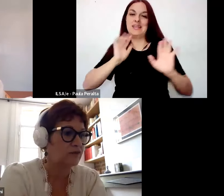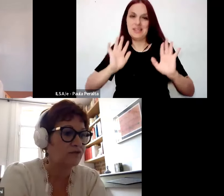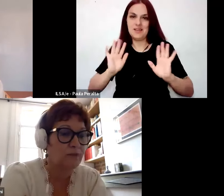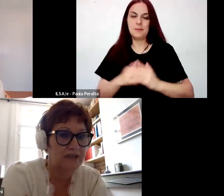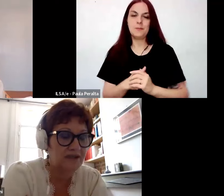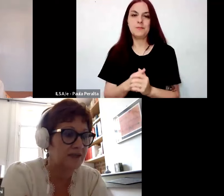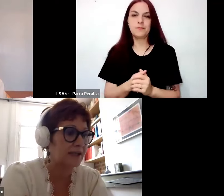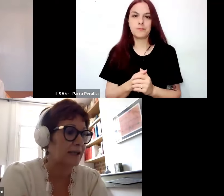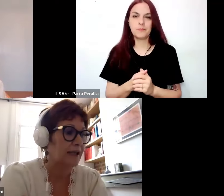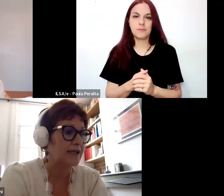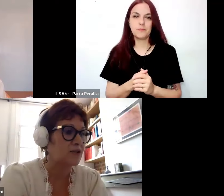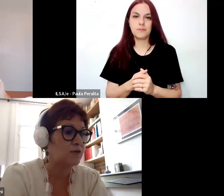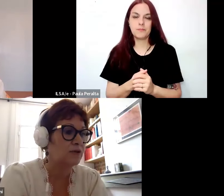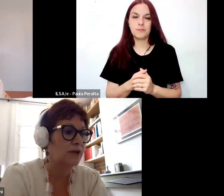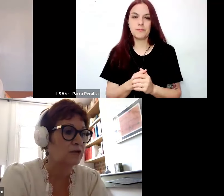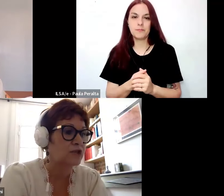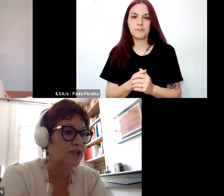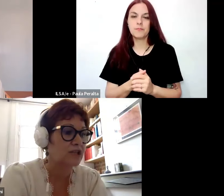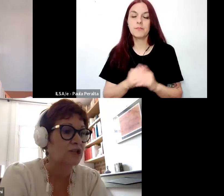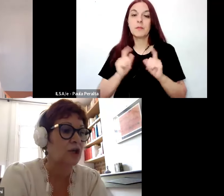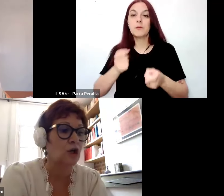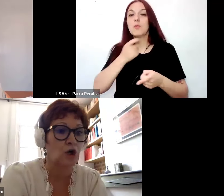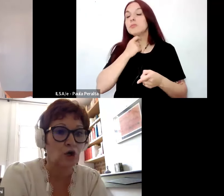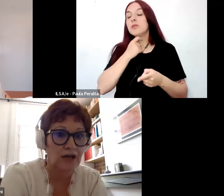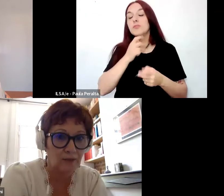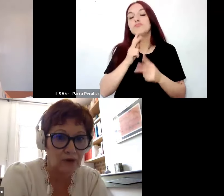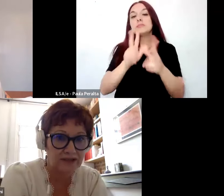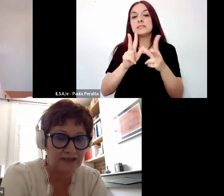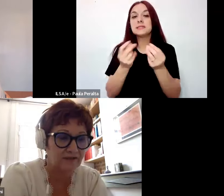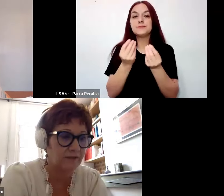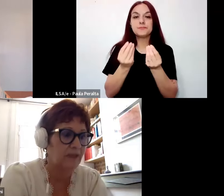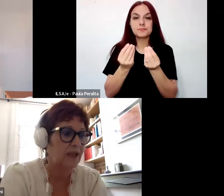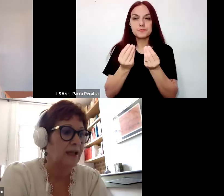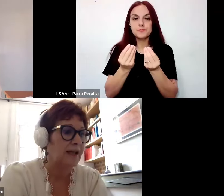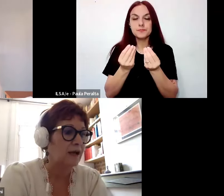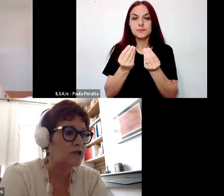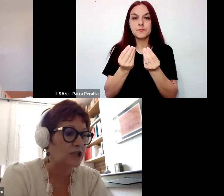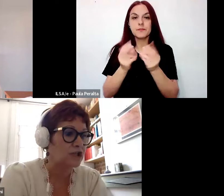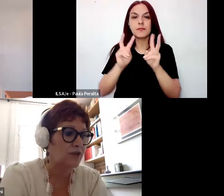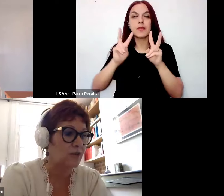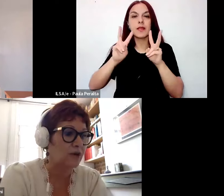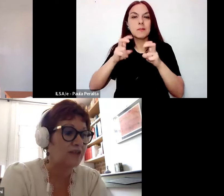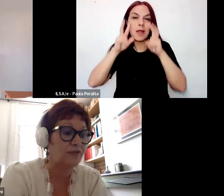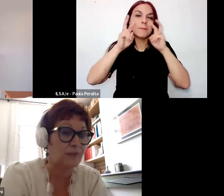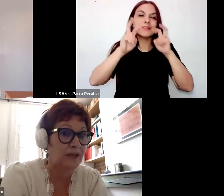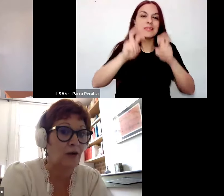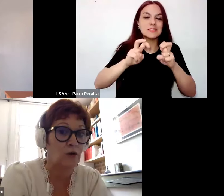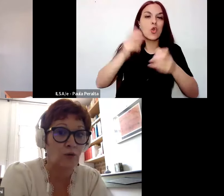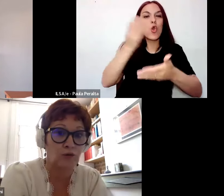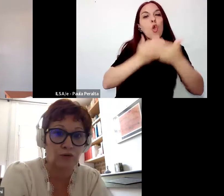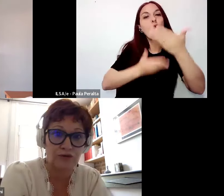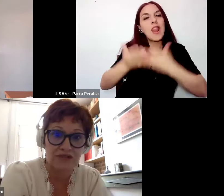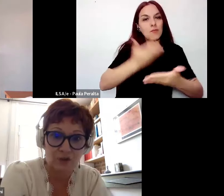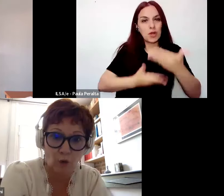Lo que quería abordar con ustedes y presentarles es la cuestión de la investigación colaborativa.